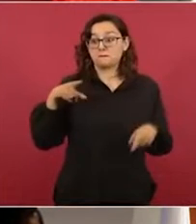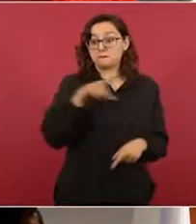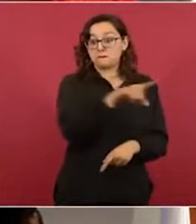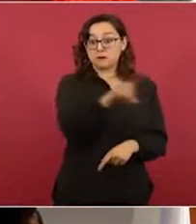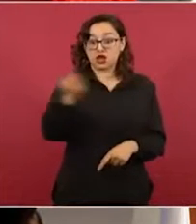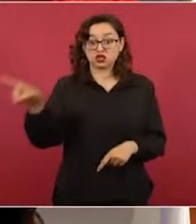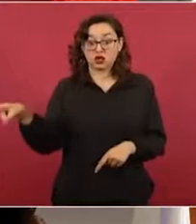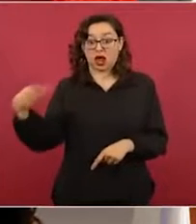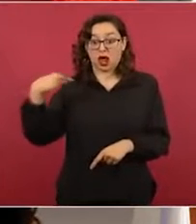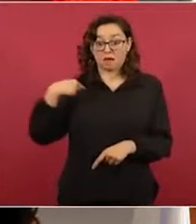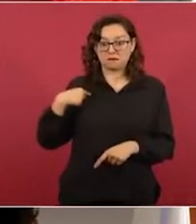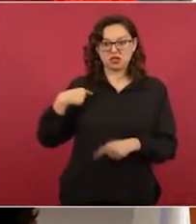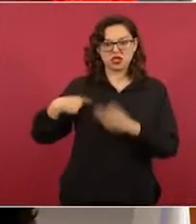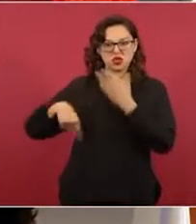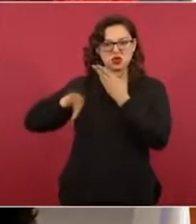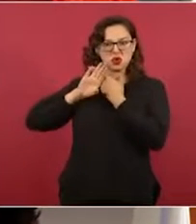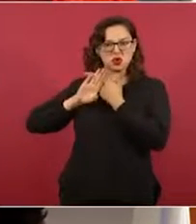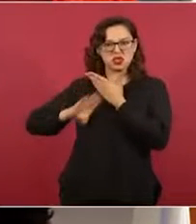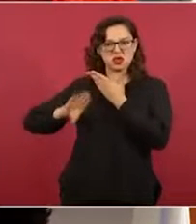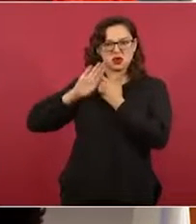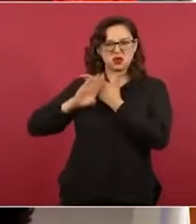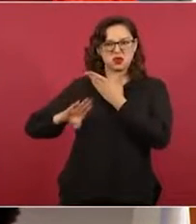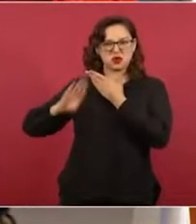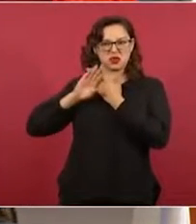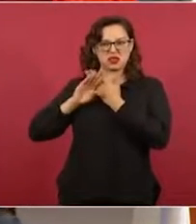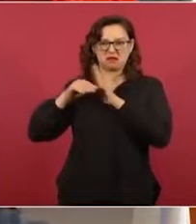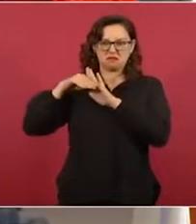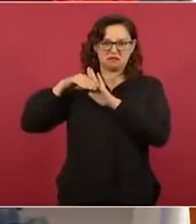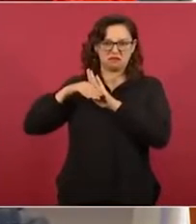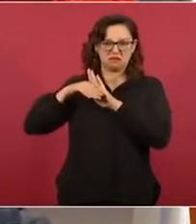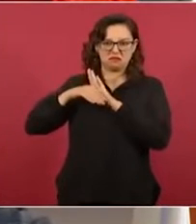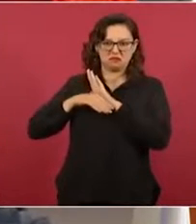por las lomas en Polanco, en la del Valle,